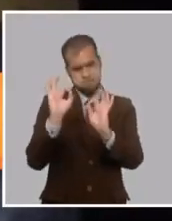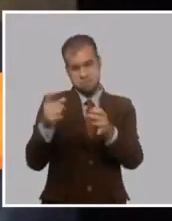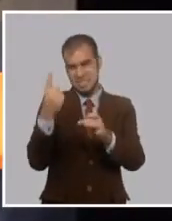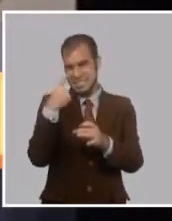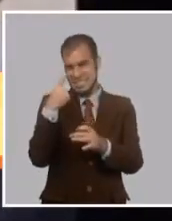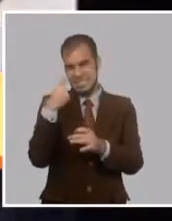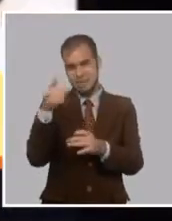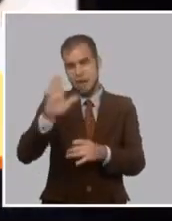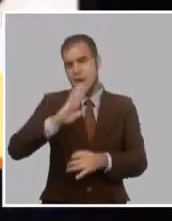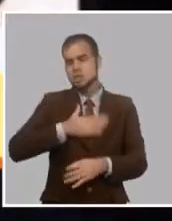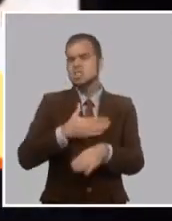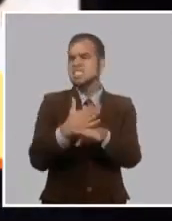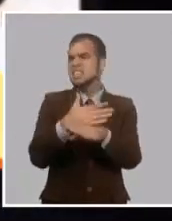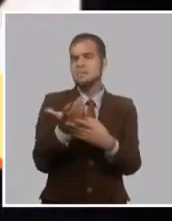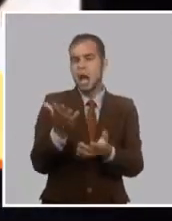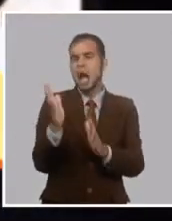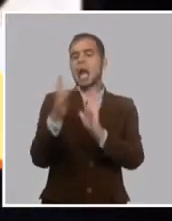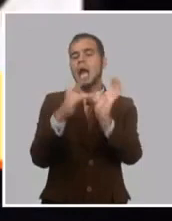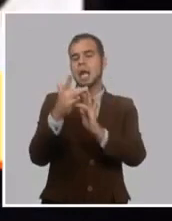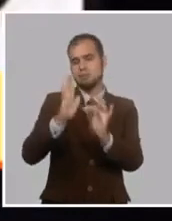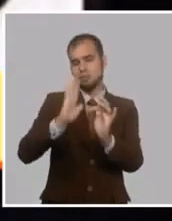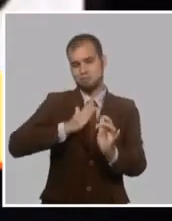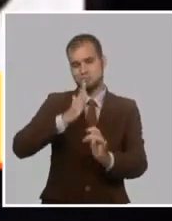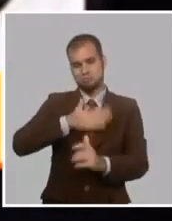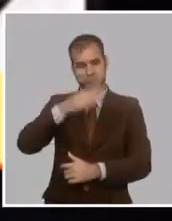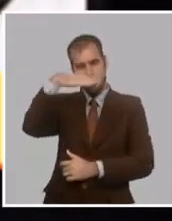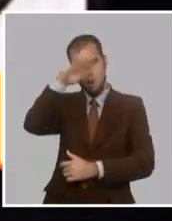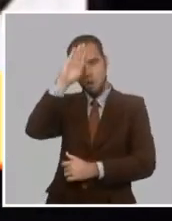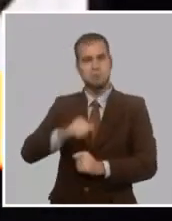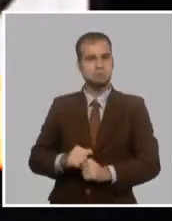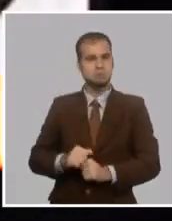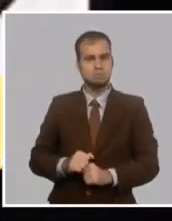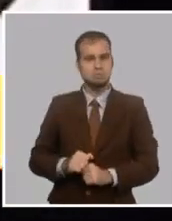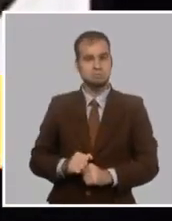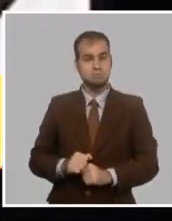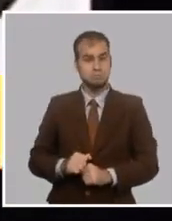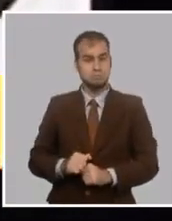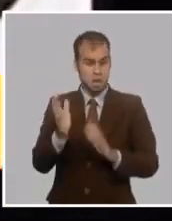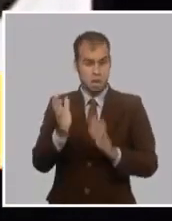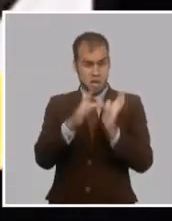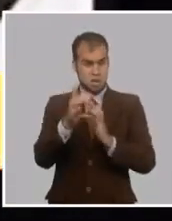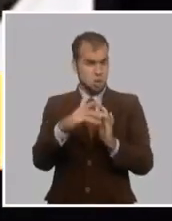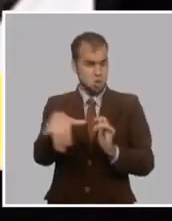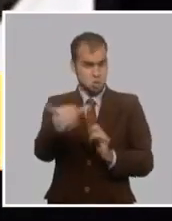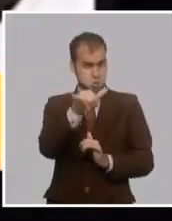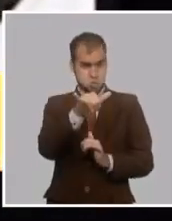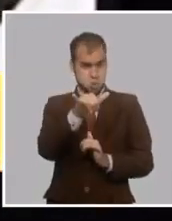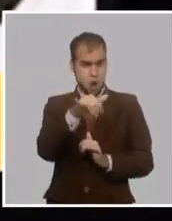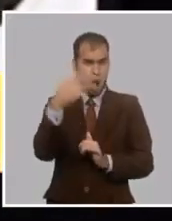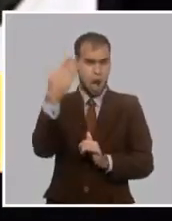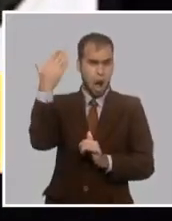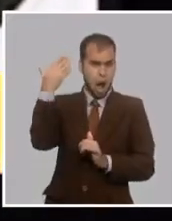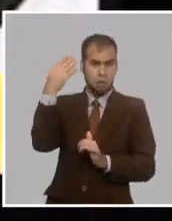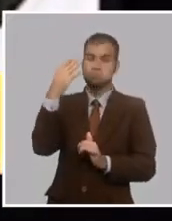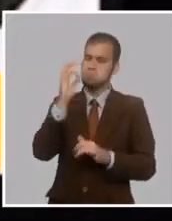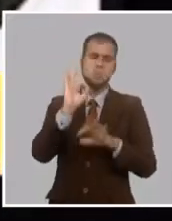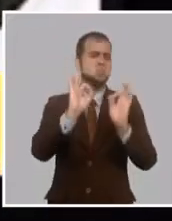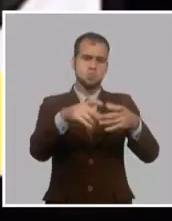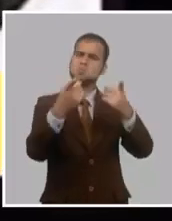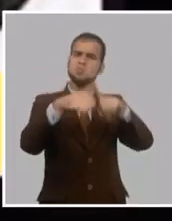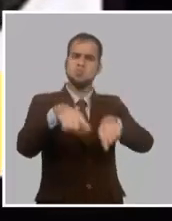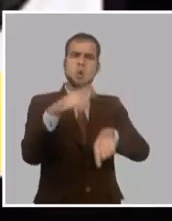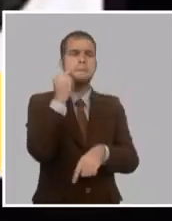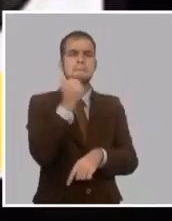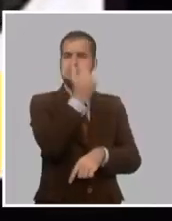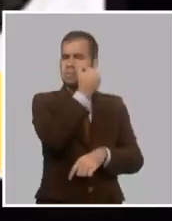Cristo de la patria. Cristo lavando las pies a sus discípulos, no fue más grande que Martí aquel día que limpió el polvo de mis